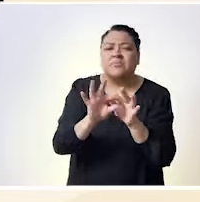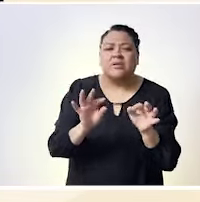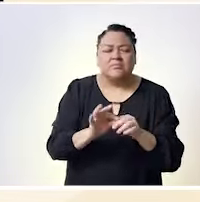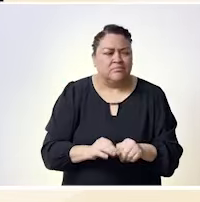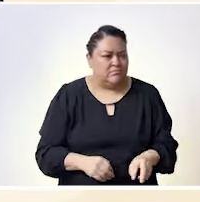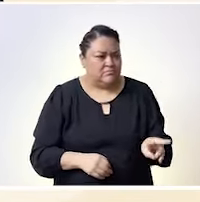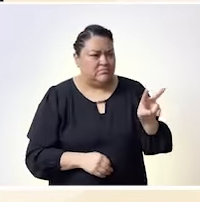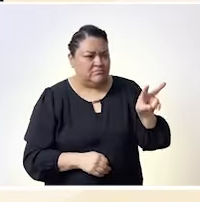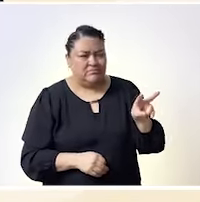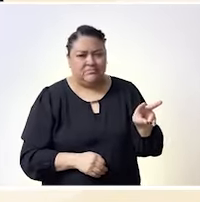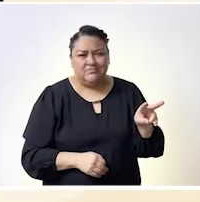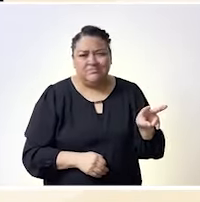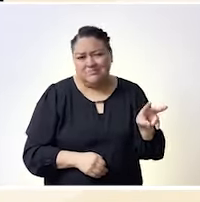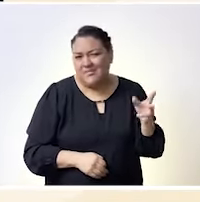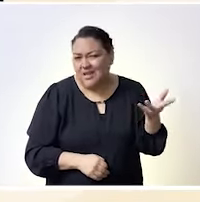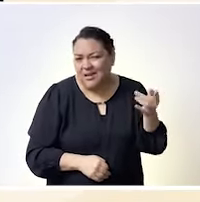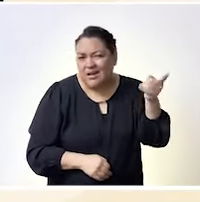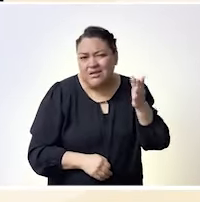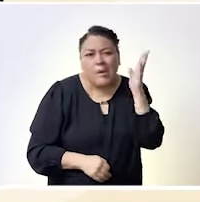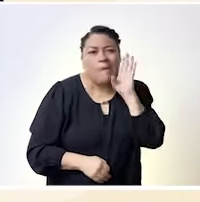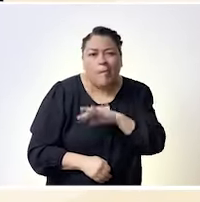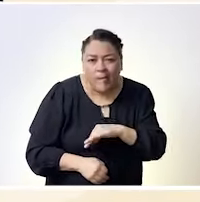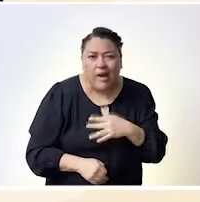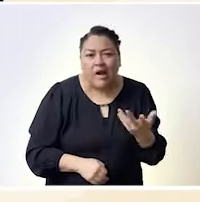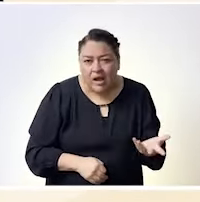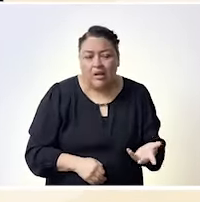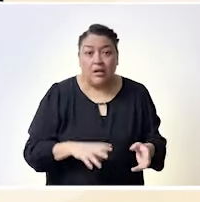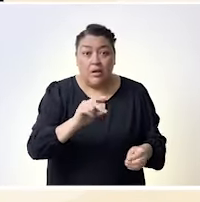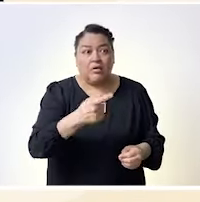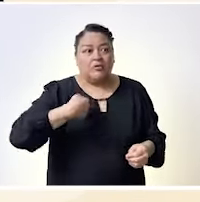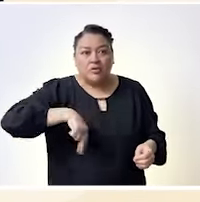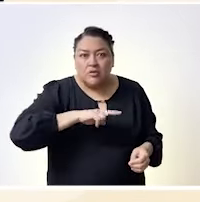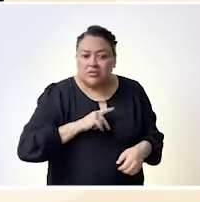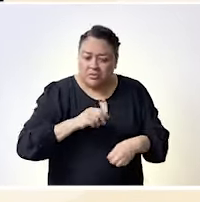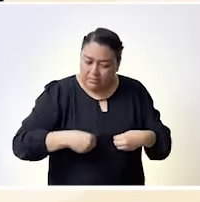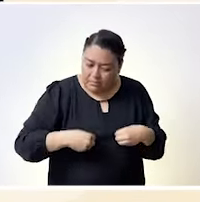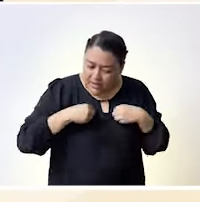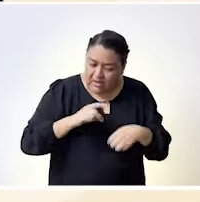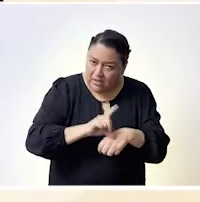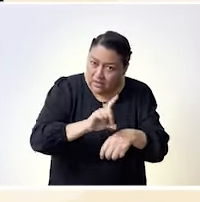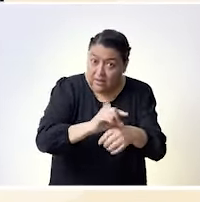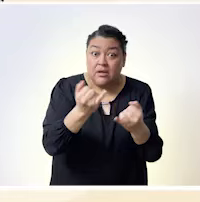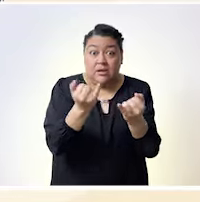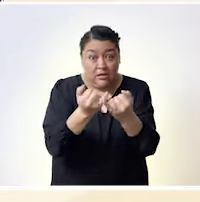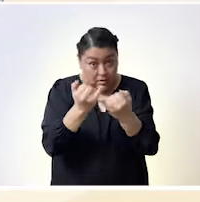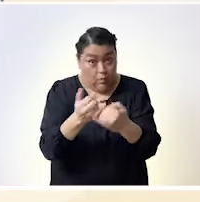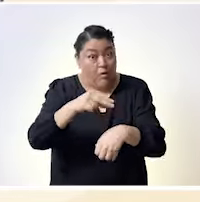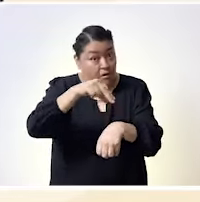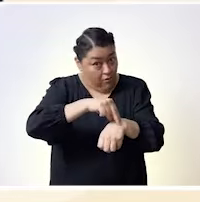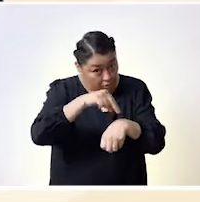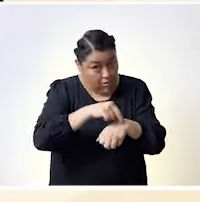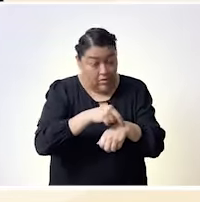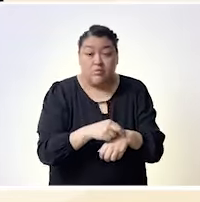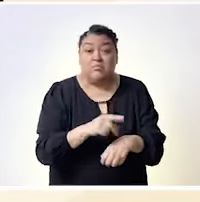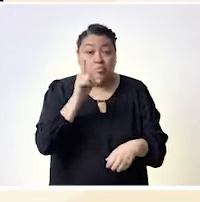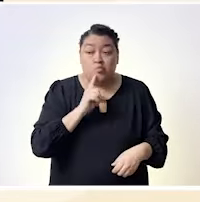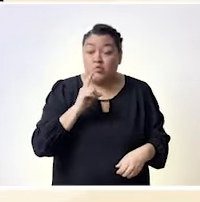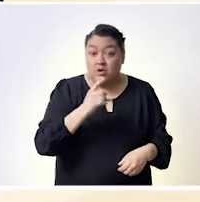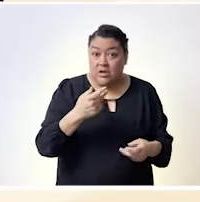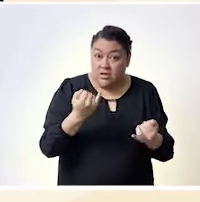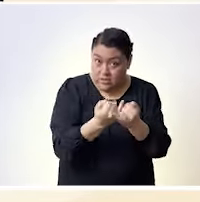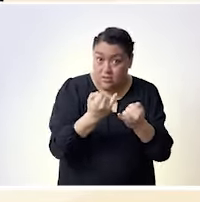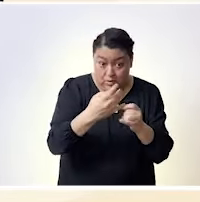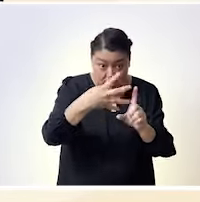inmensa que muchísimas mujeres han sabido rebasar pero que todavía hacen muchísimo trabajo en tener una educación sexual integral